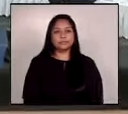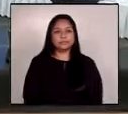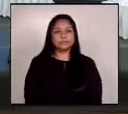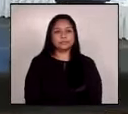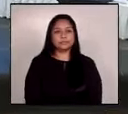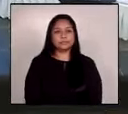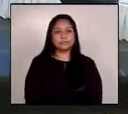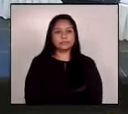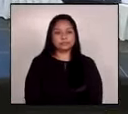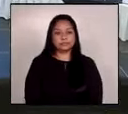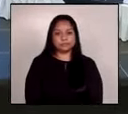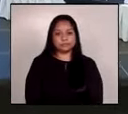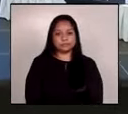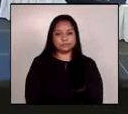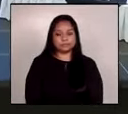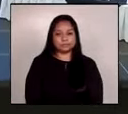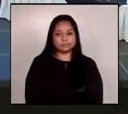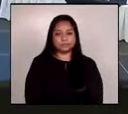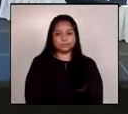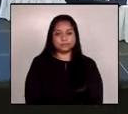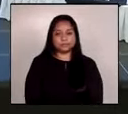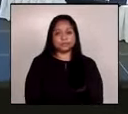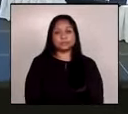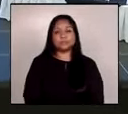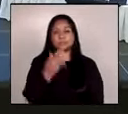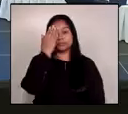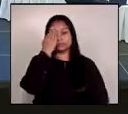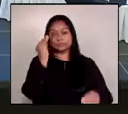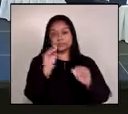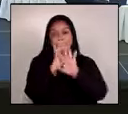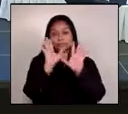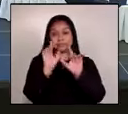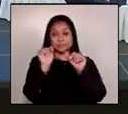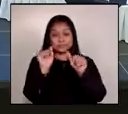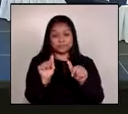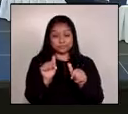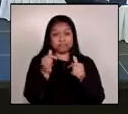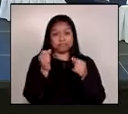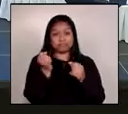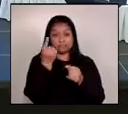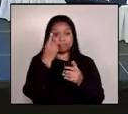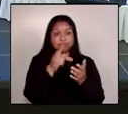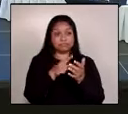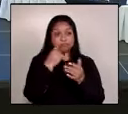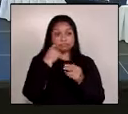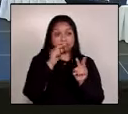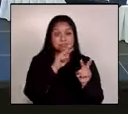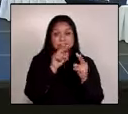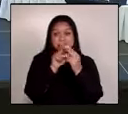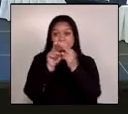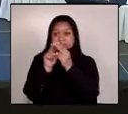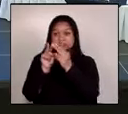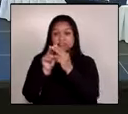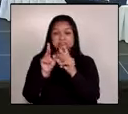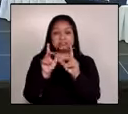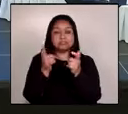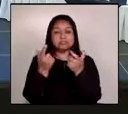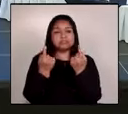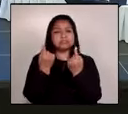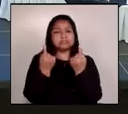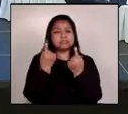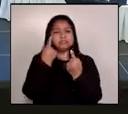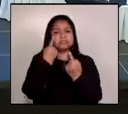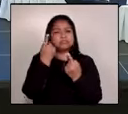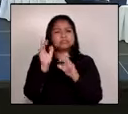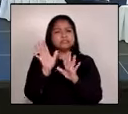muy buenos días bueno en primer momento al comisionado pues conocer cuáles son los criterios que se utilizaron para